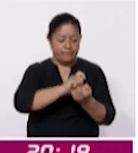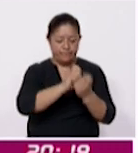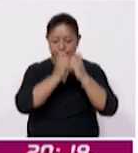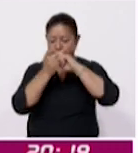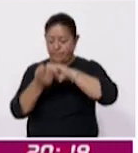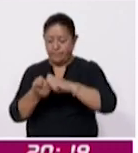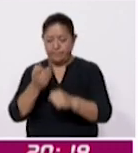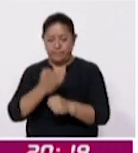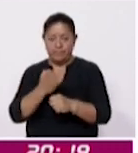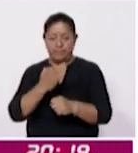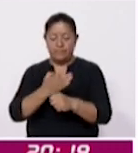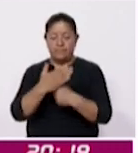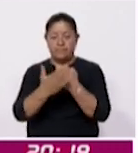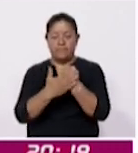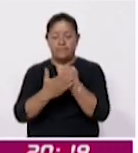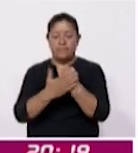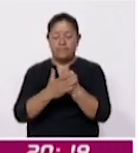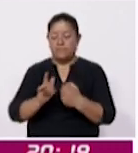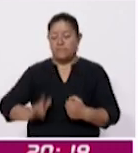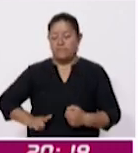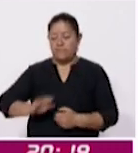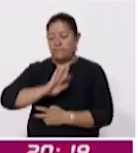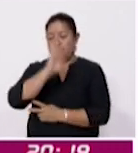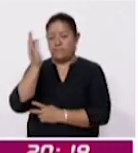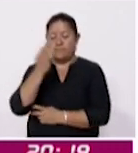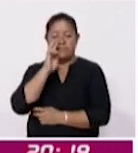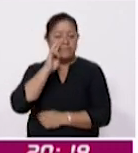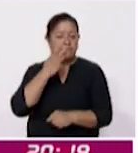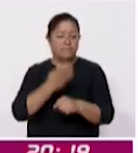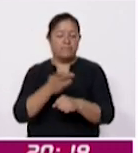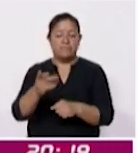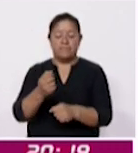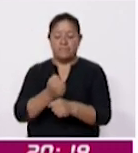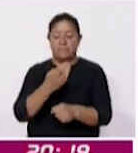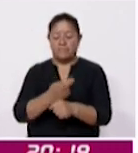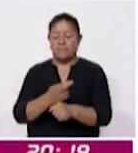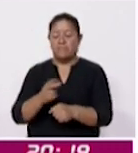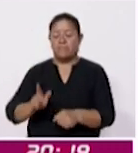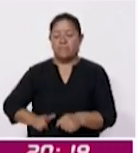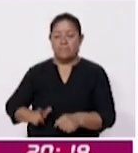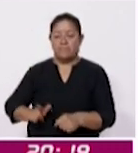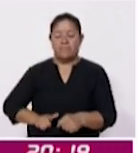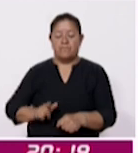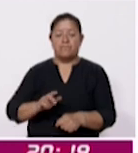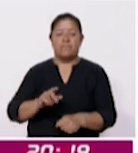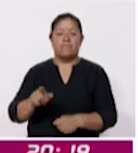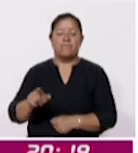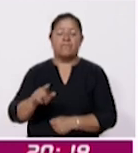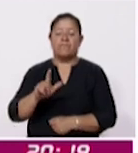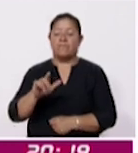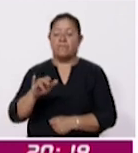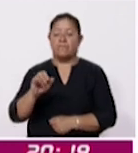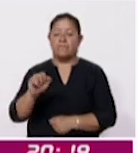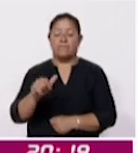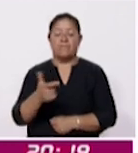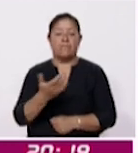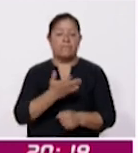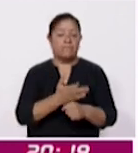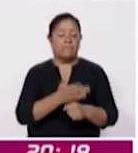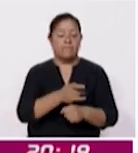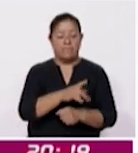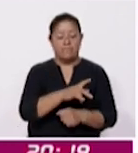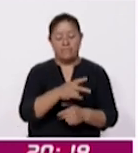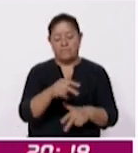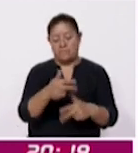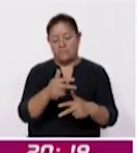y próximo gobierno federal, la cual estará a cargo de la secretaria de Gobernación, Luisa María Alcalde, y la virtual secretaria de Gobernación, Rosa